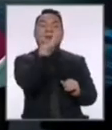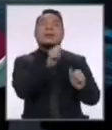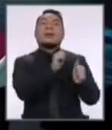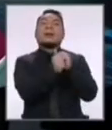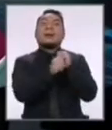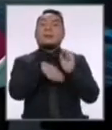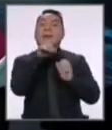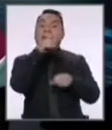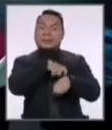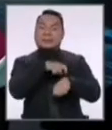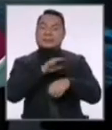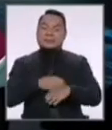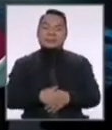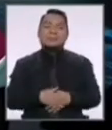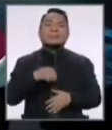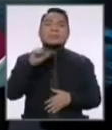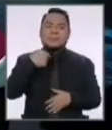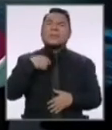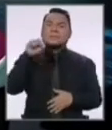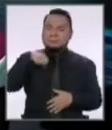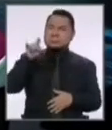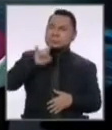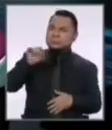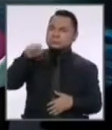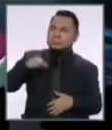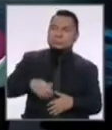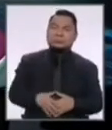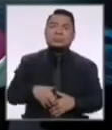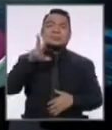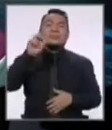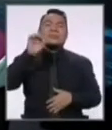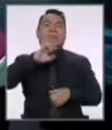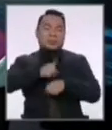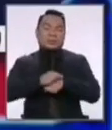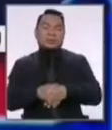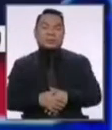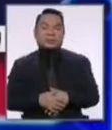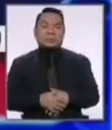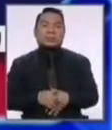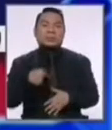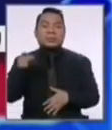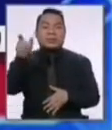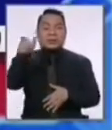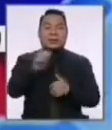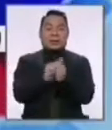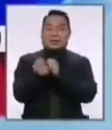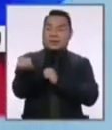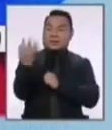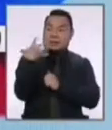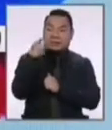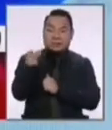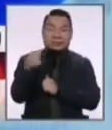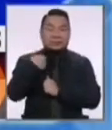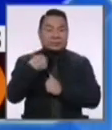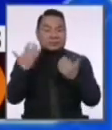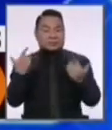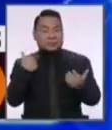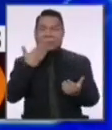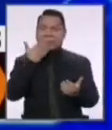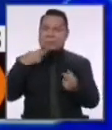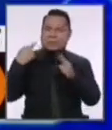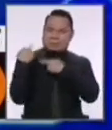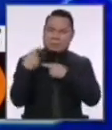contrincantes. Prefiero utilizarlo. adelante. Treinta y nueve segundos. Sí. La candidata Mendoza ha señalado que yo de manera